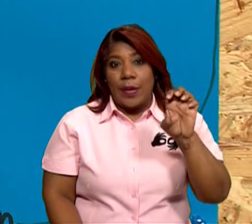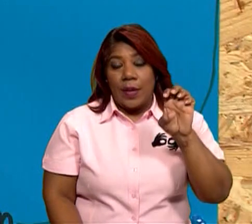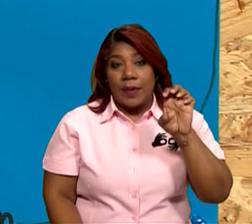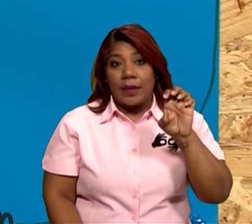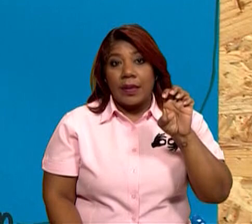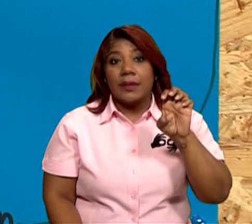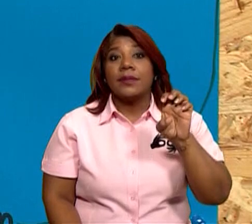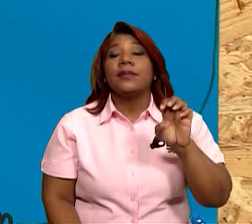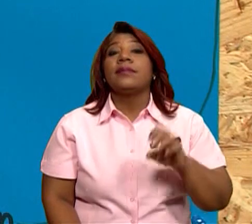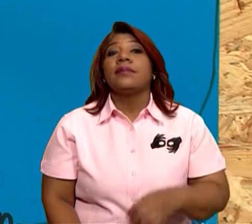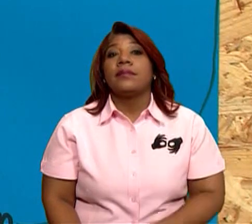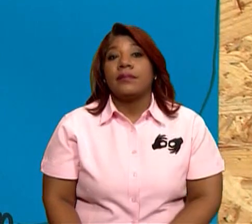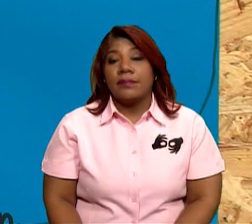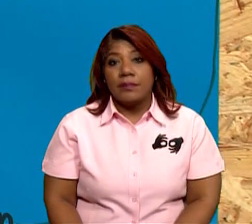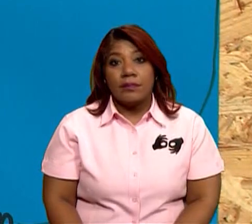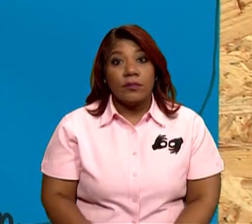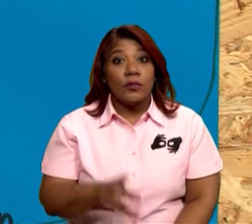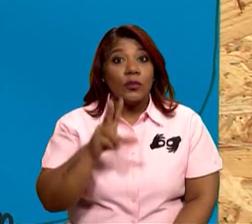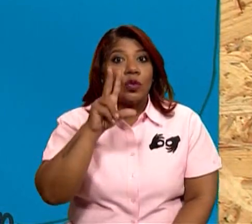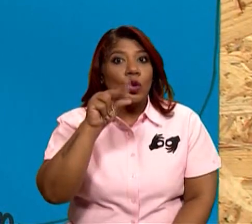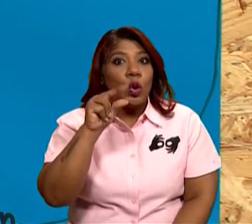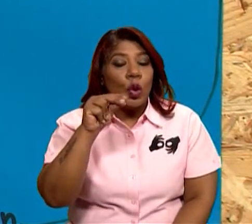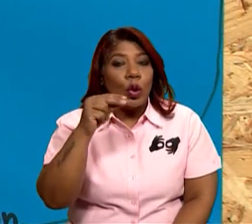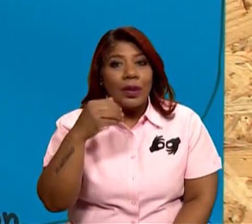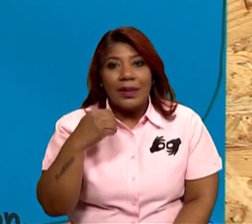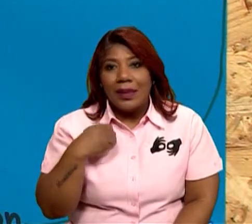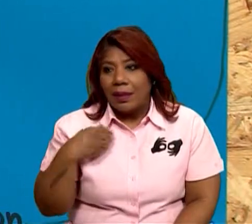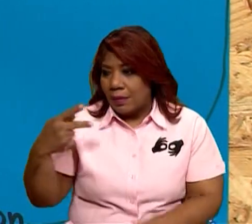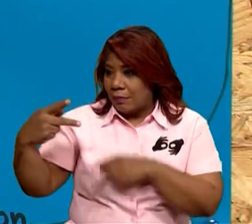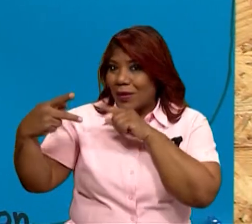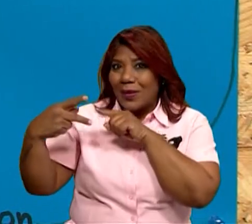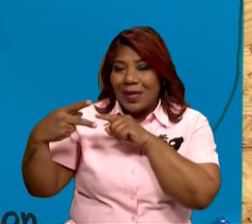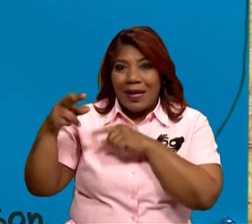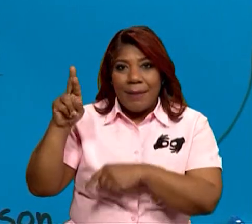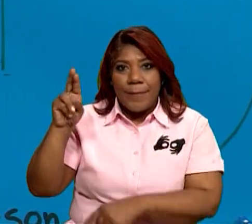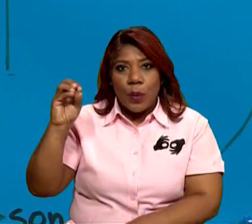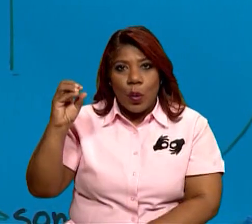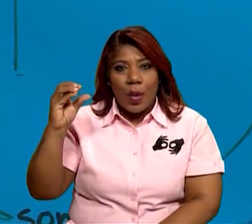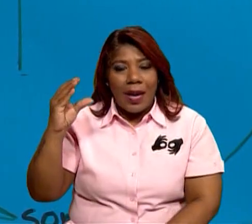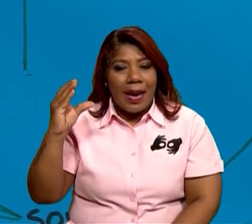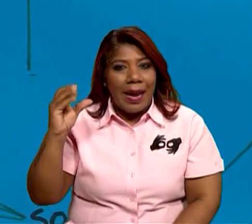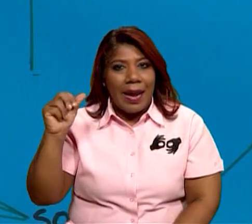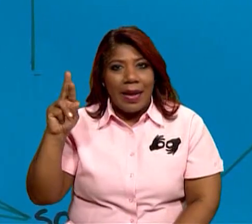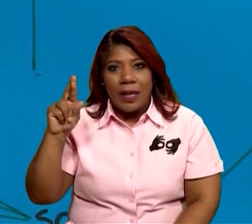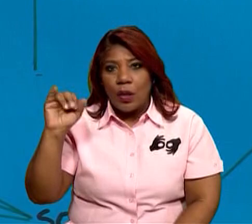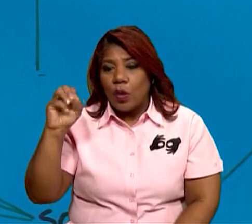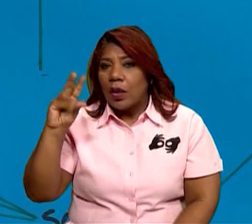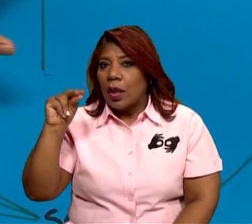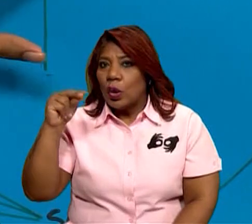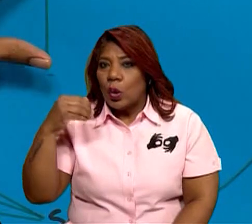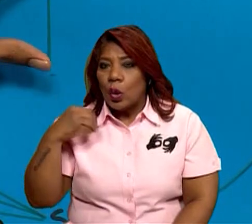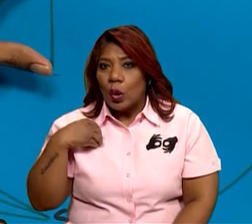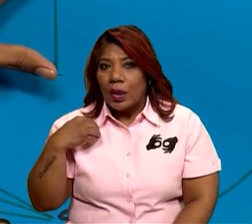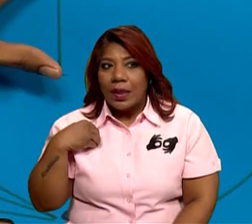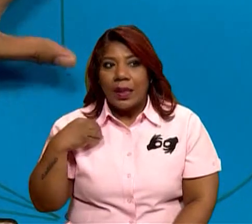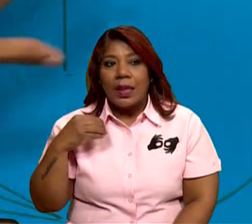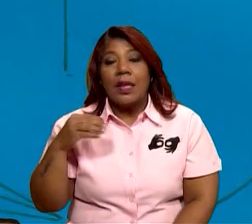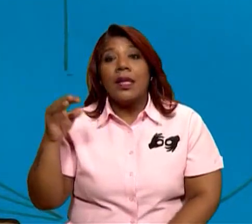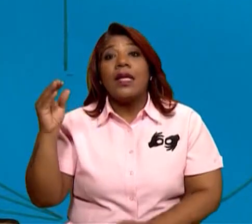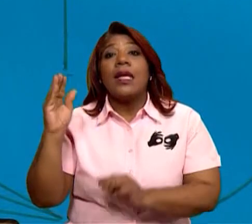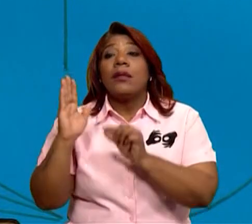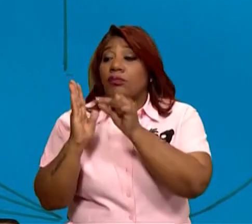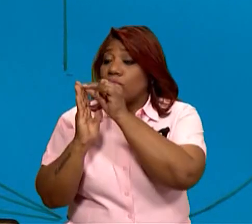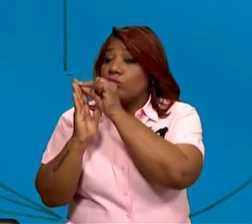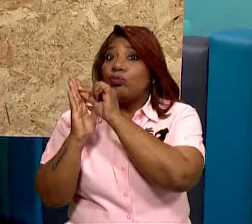las procariotas es muy importante. No tienen, ¿qué? No tienen núcleo. Pero las eucariotas,